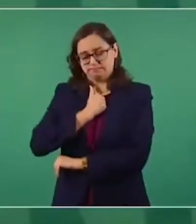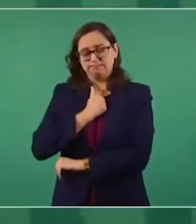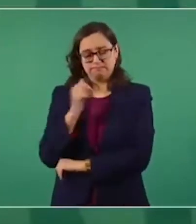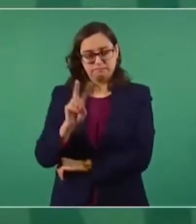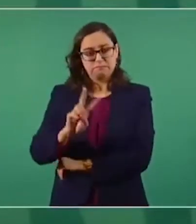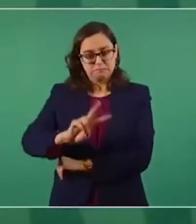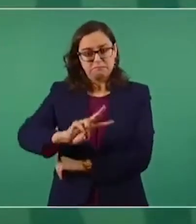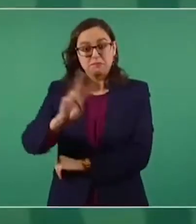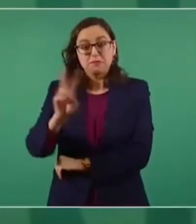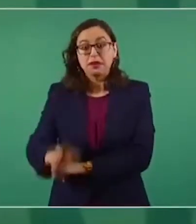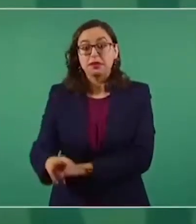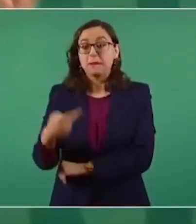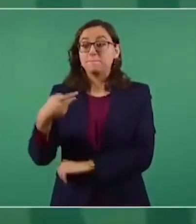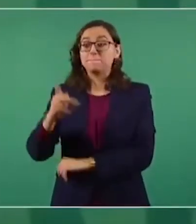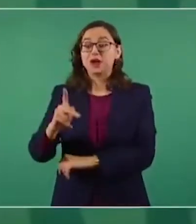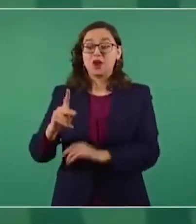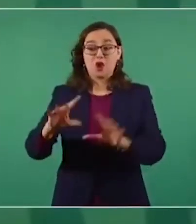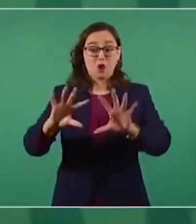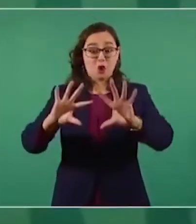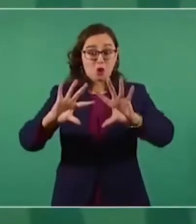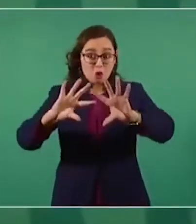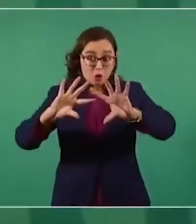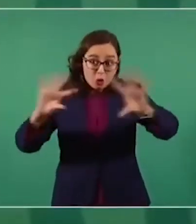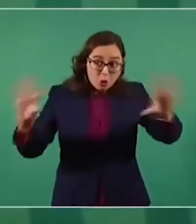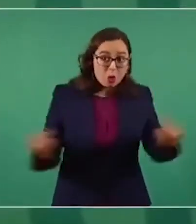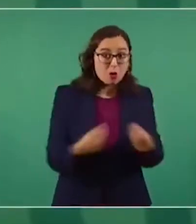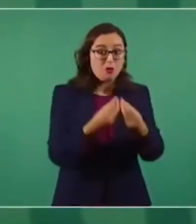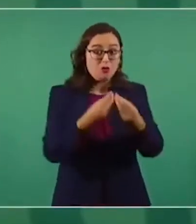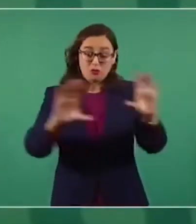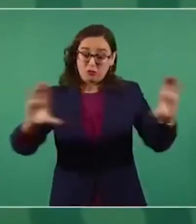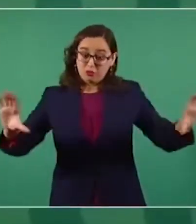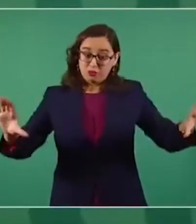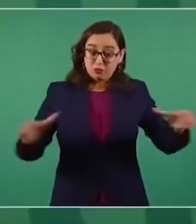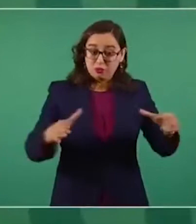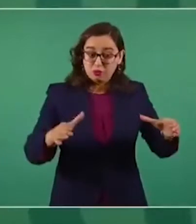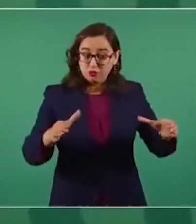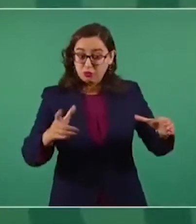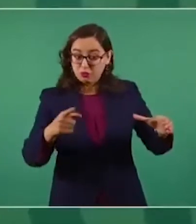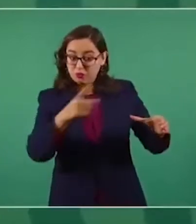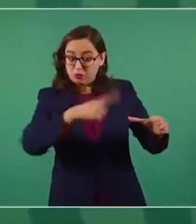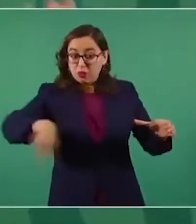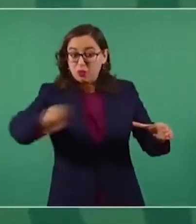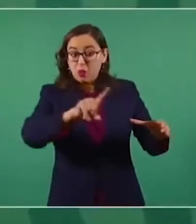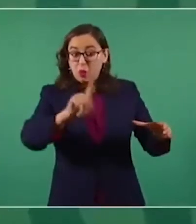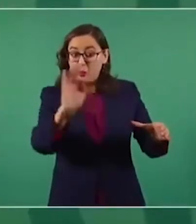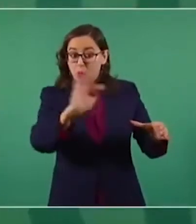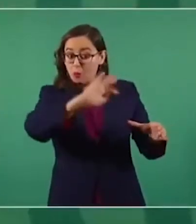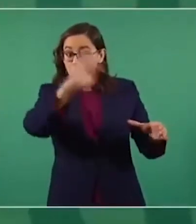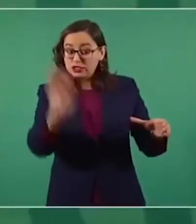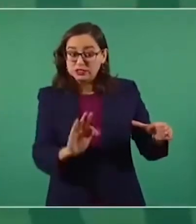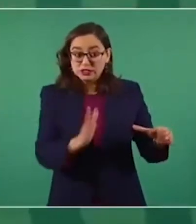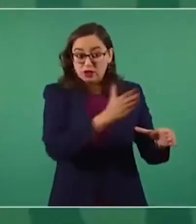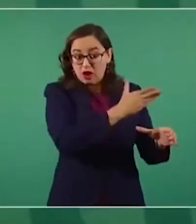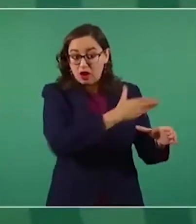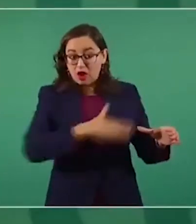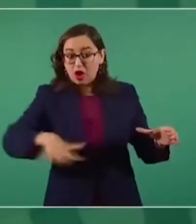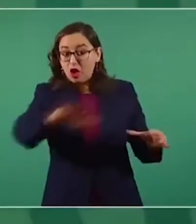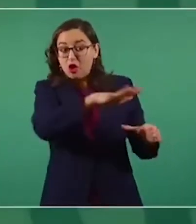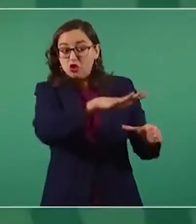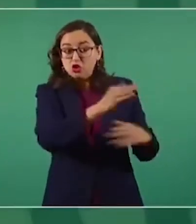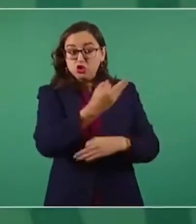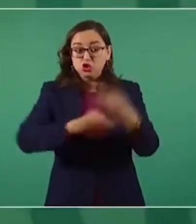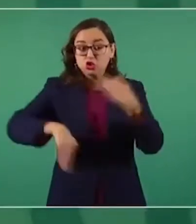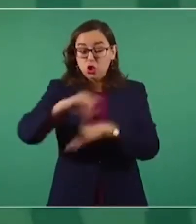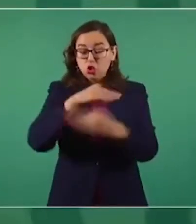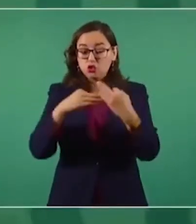situación epidemiológica, la situación de la población, para tomar decisiones que atañen a toda la población, desde